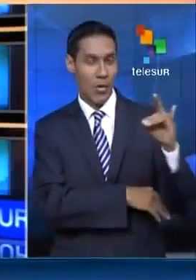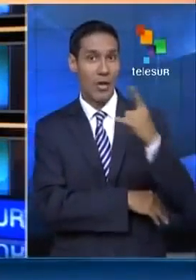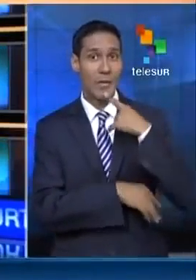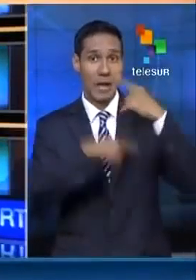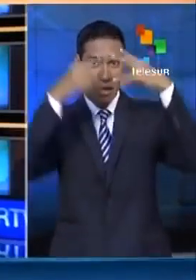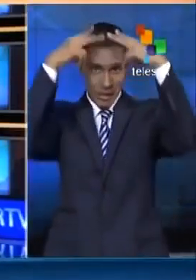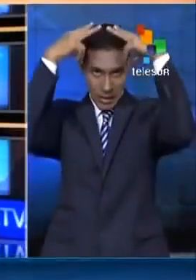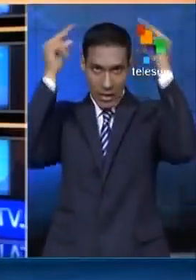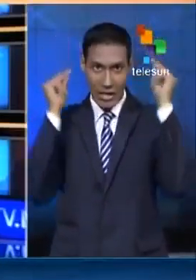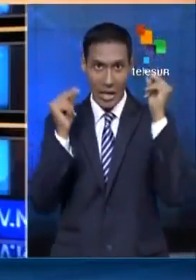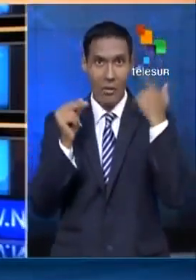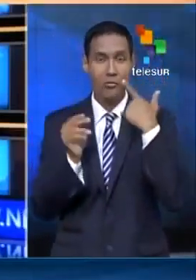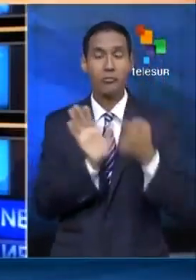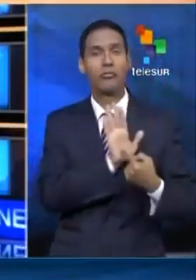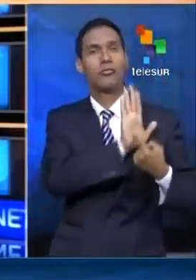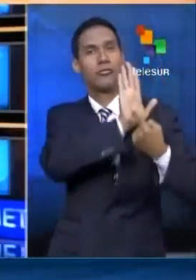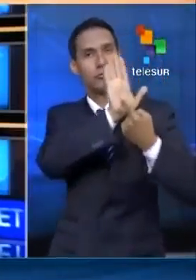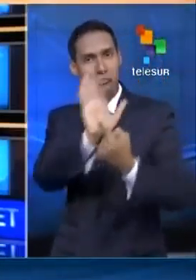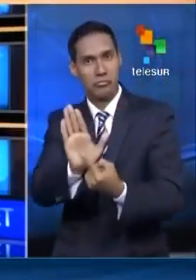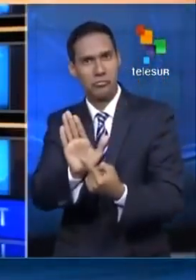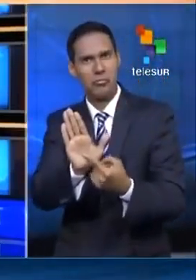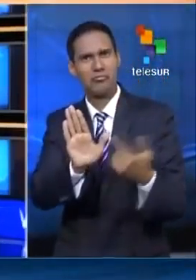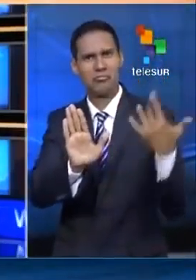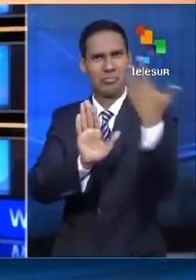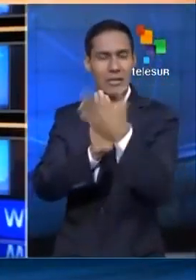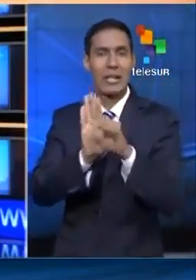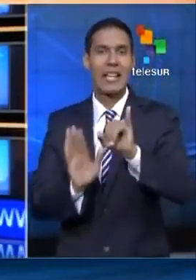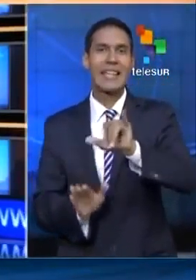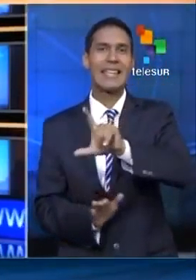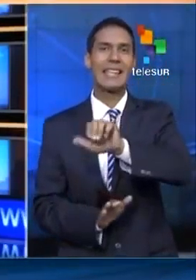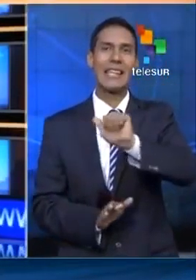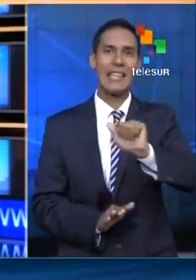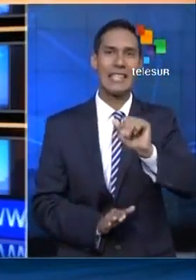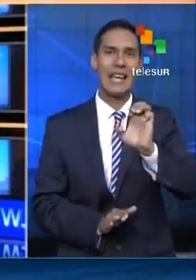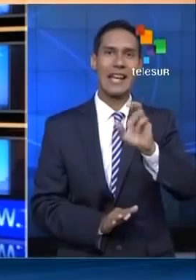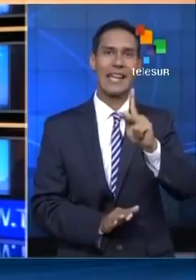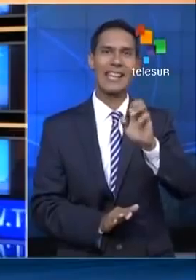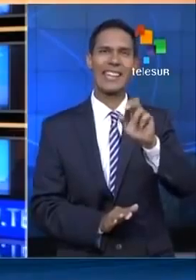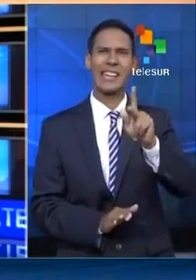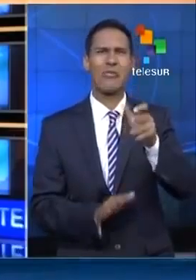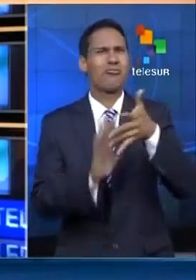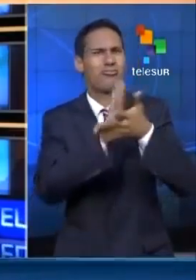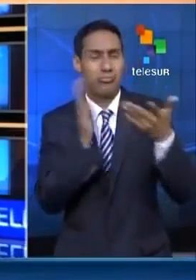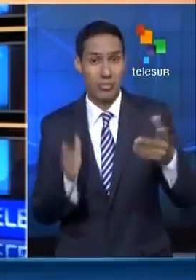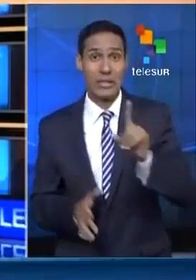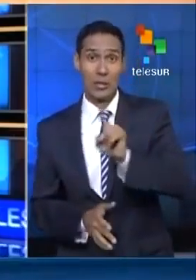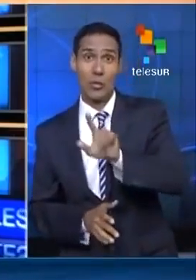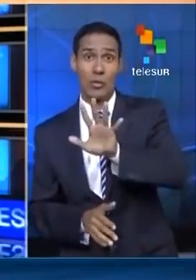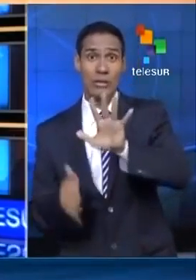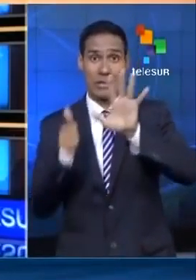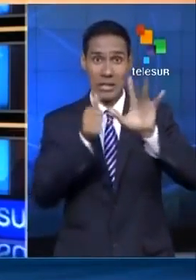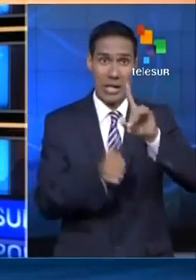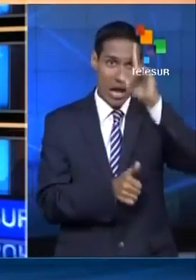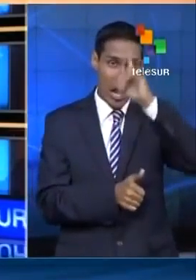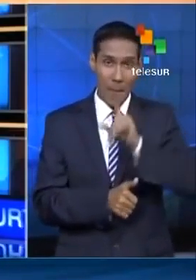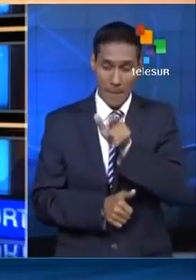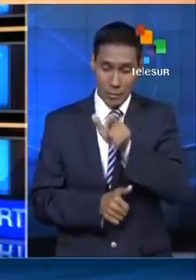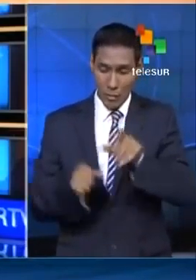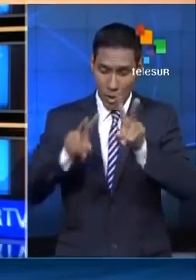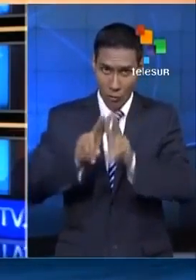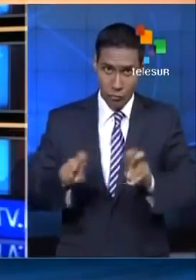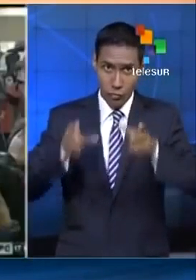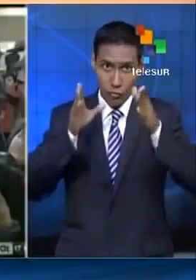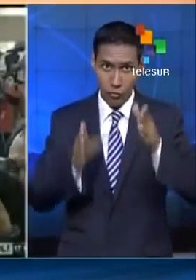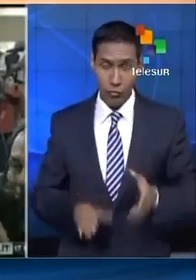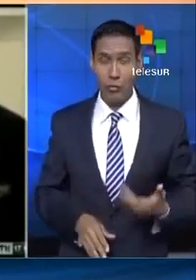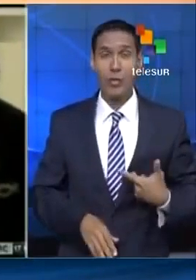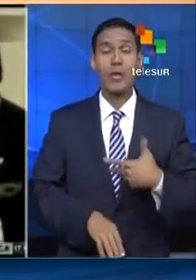Evo Morales presentó la pieza precolombina La Illa de Equeco, sustraída hace 156 años por